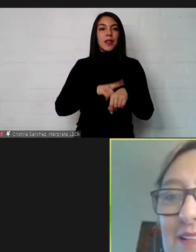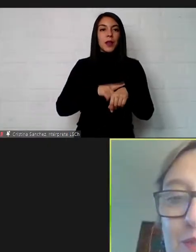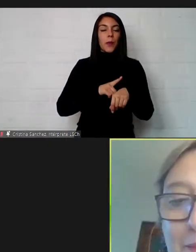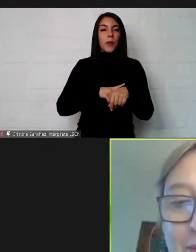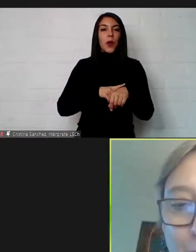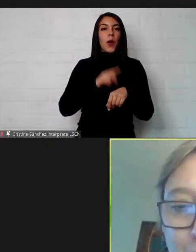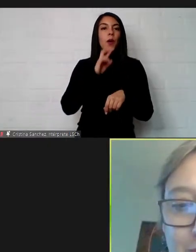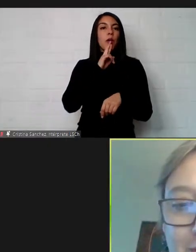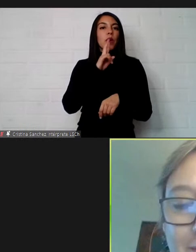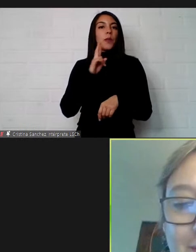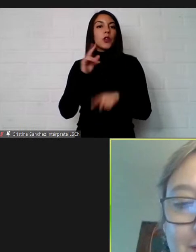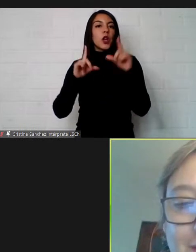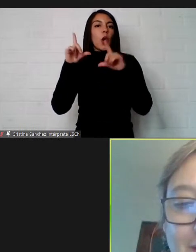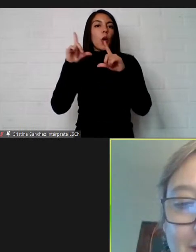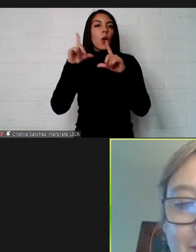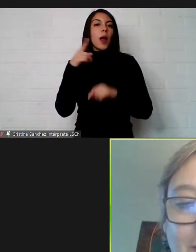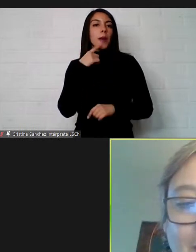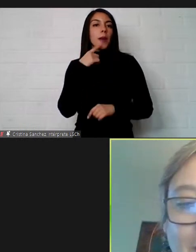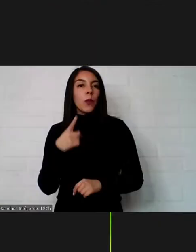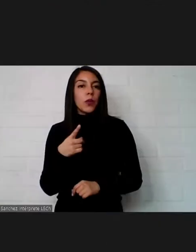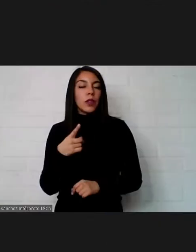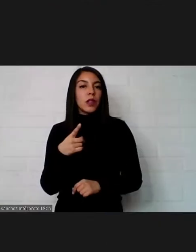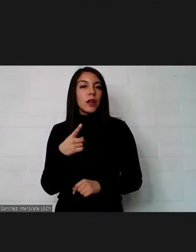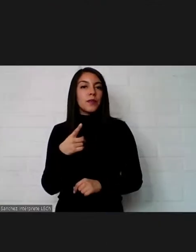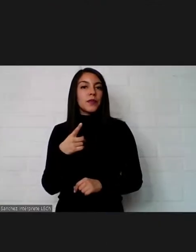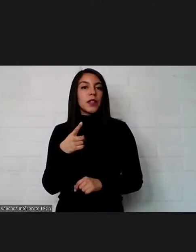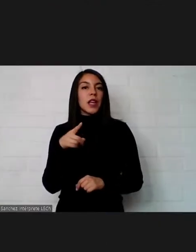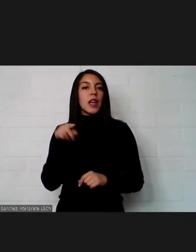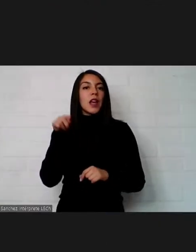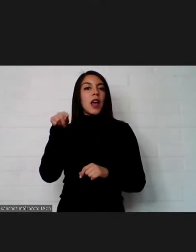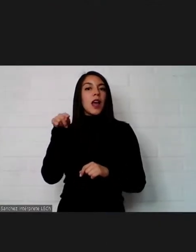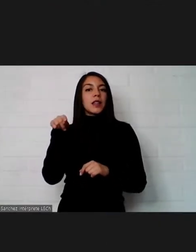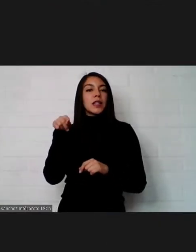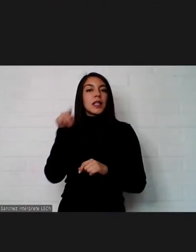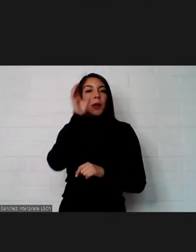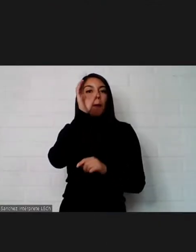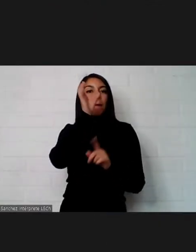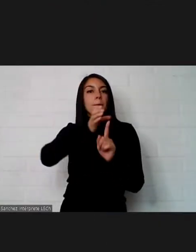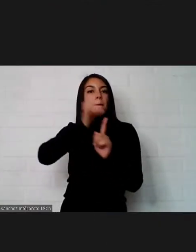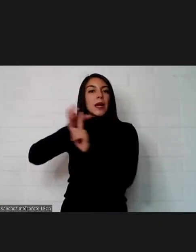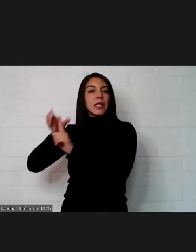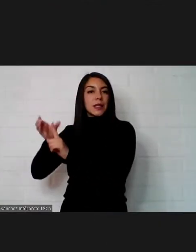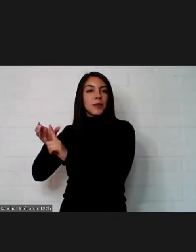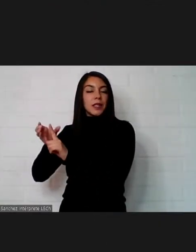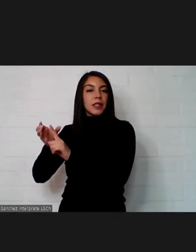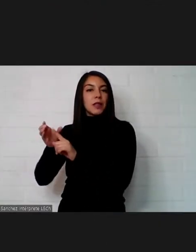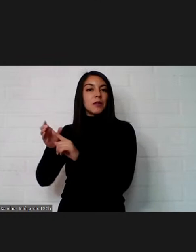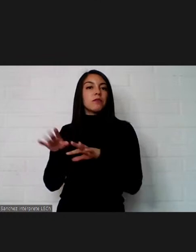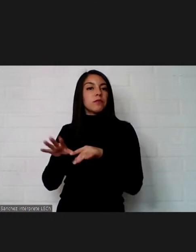responder algunas preguntas que nos están dejando aquí los participantes así que